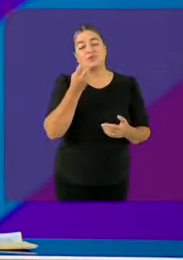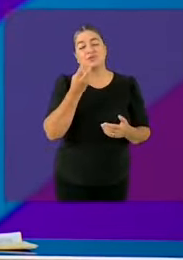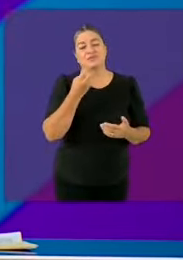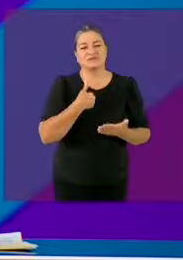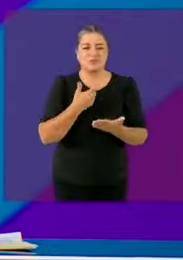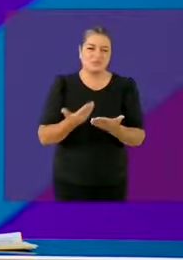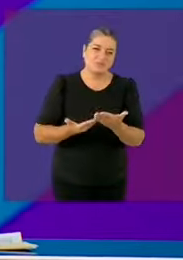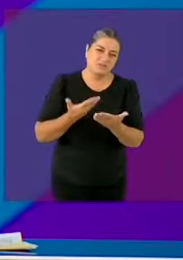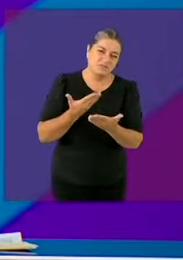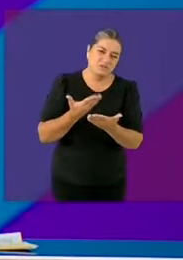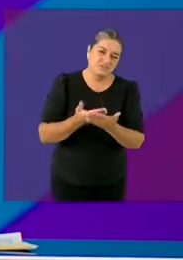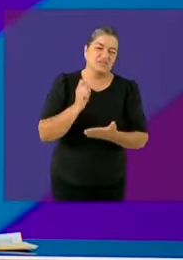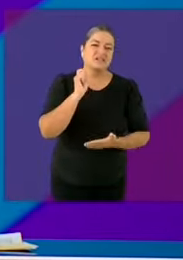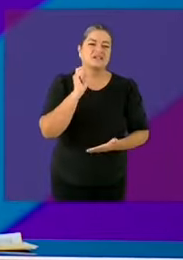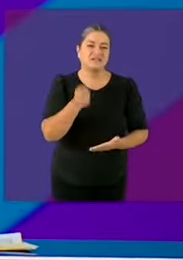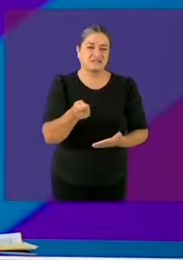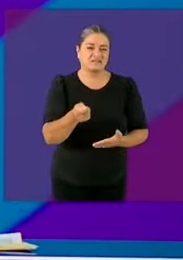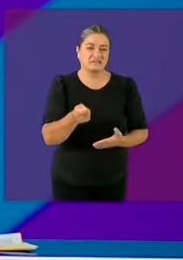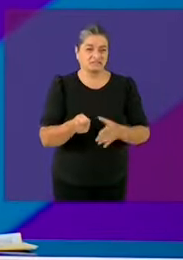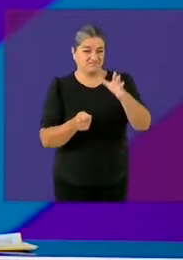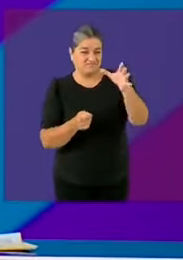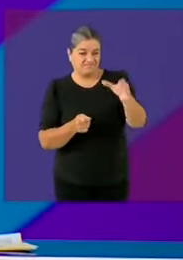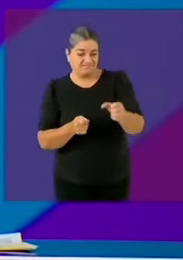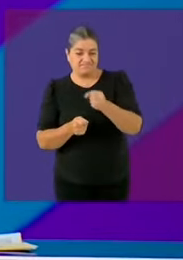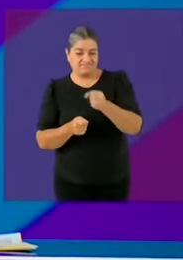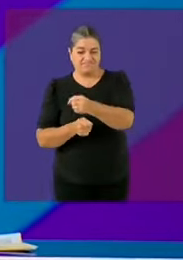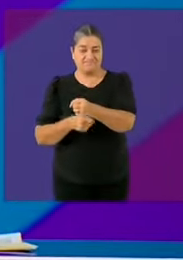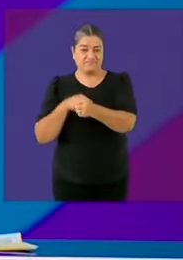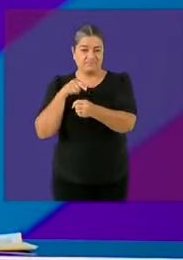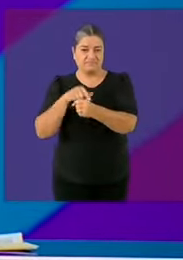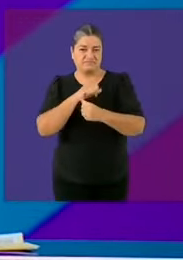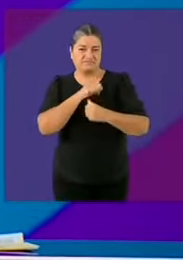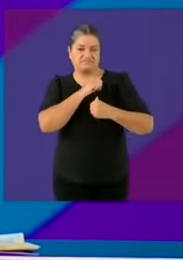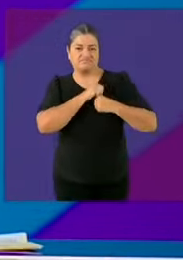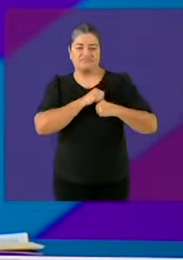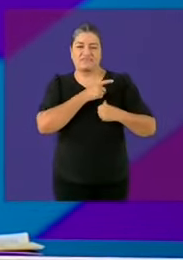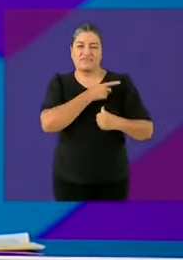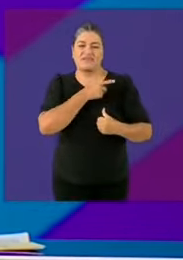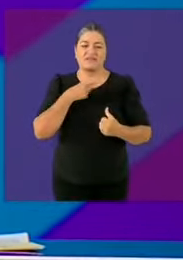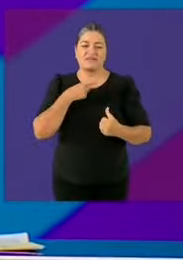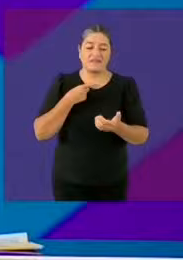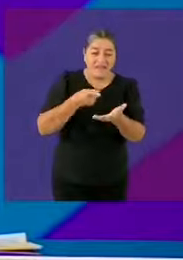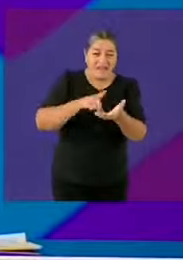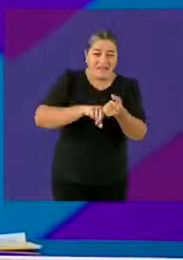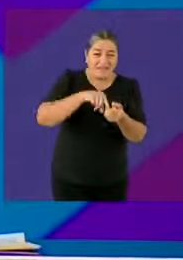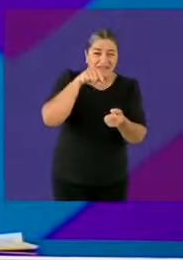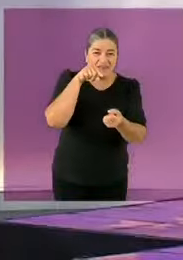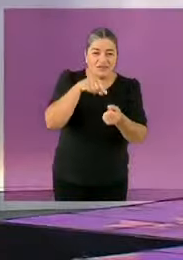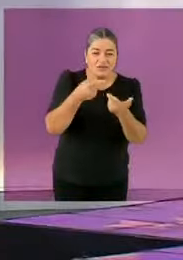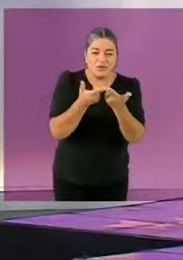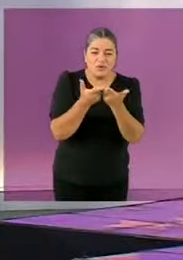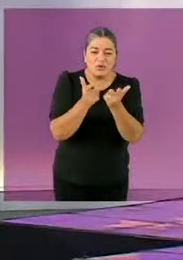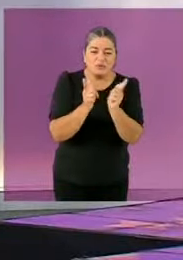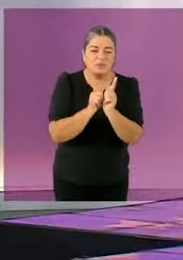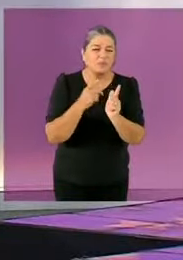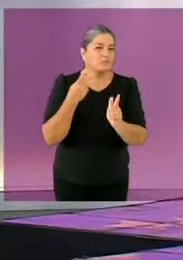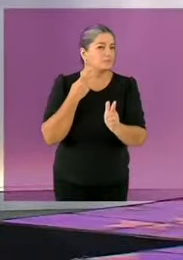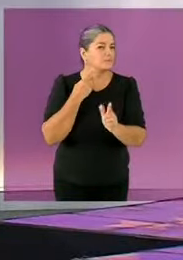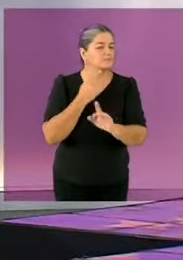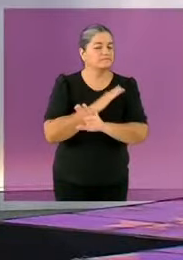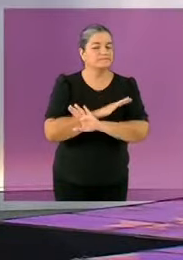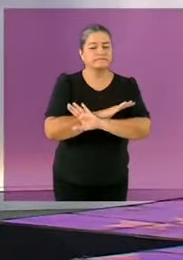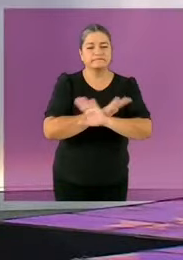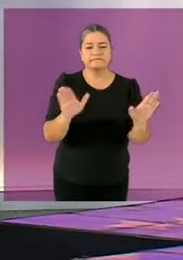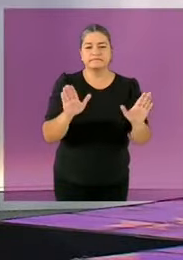y que se busque un método de selección transparente. Pero permítame hablar de la línea 12 y quiero saludar hoy